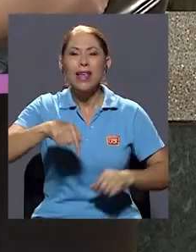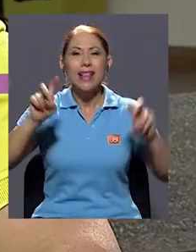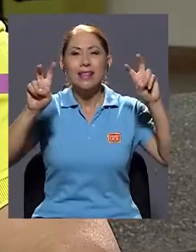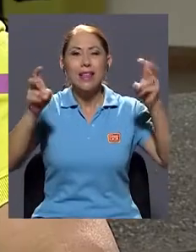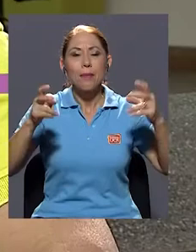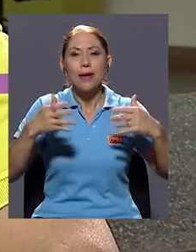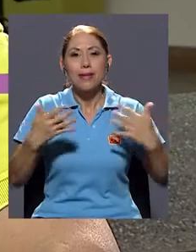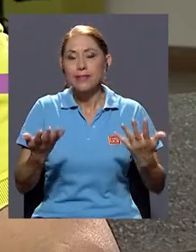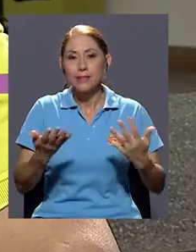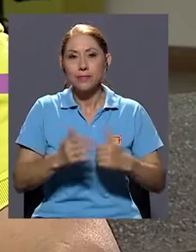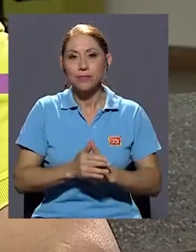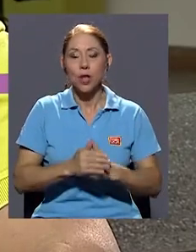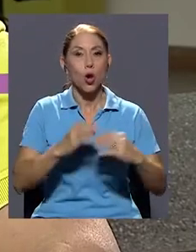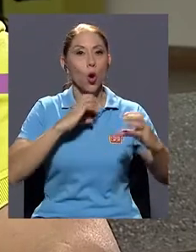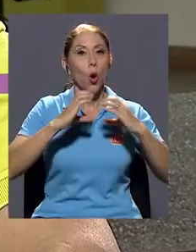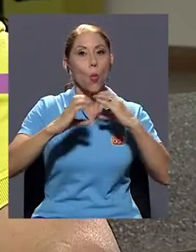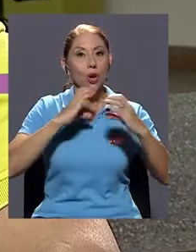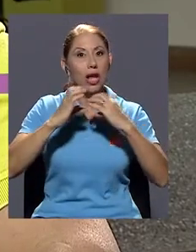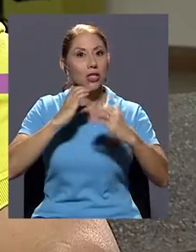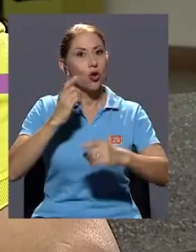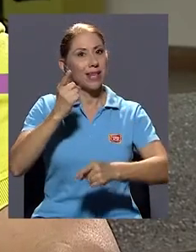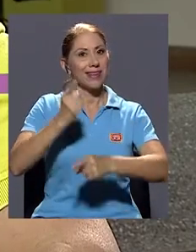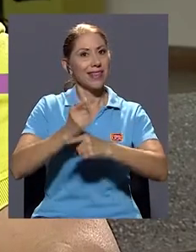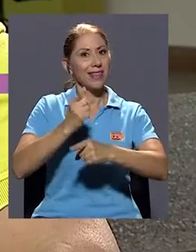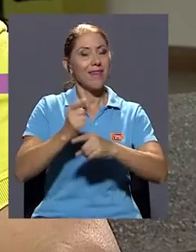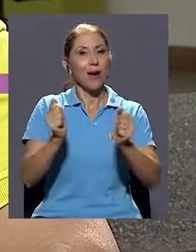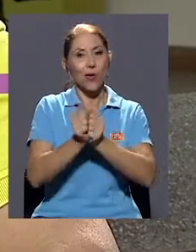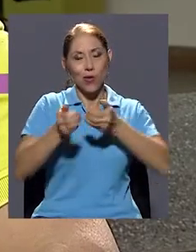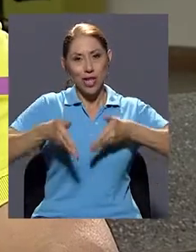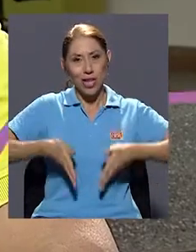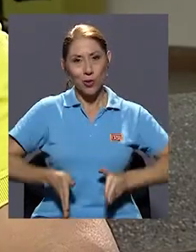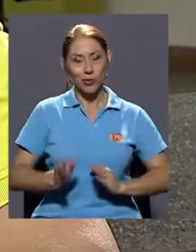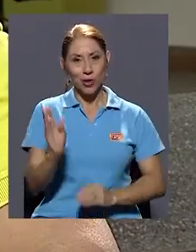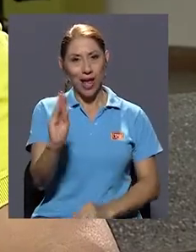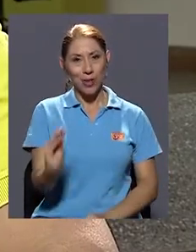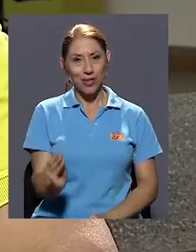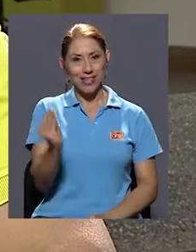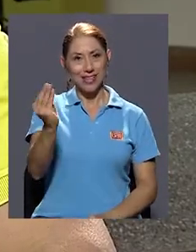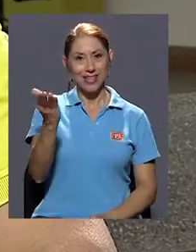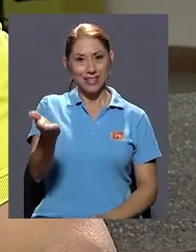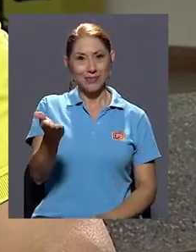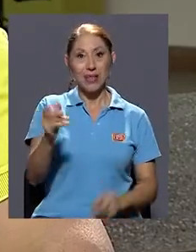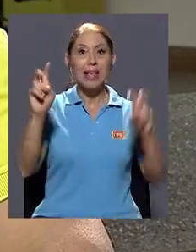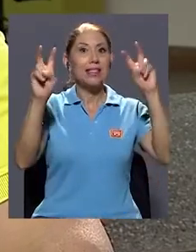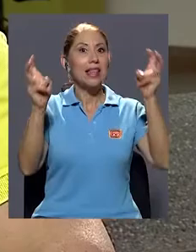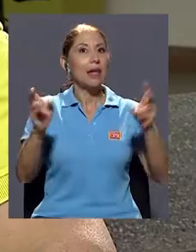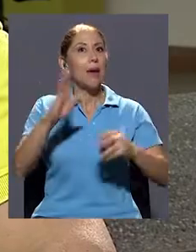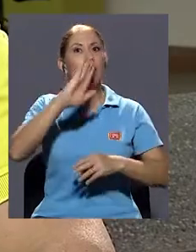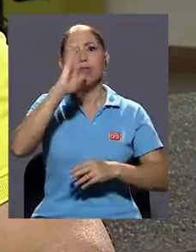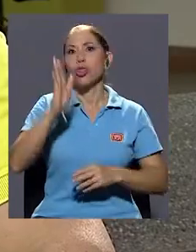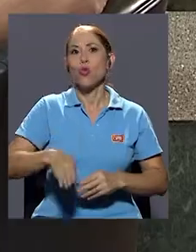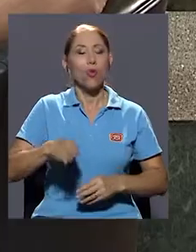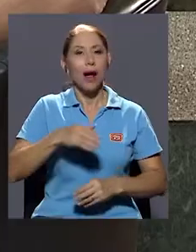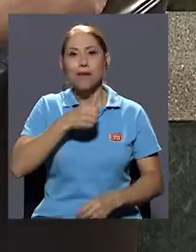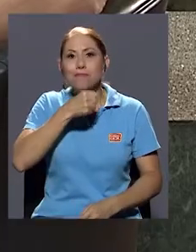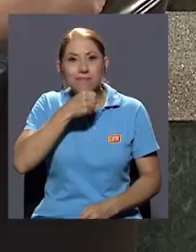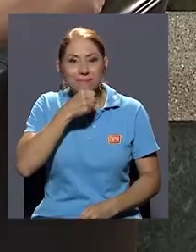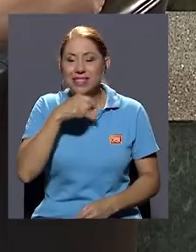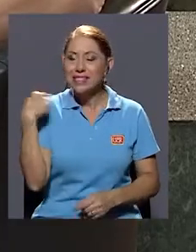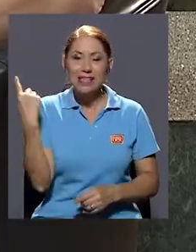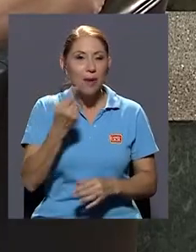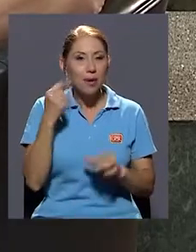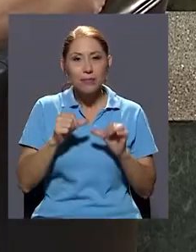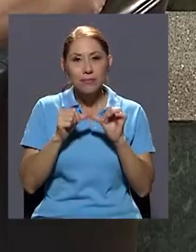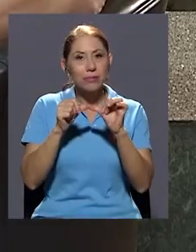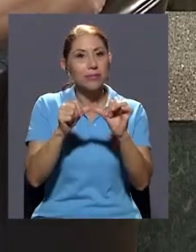Fabiola, el tema que les traemos es la comunicación asertiva con hijos adolescentes, que es un tema que nunca pasará de moda y acá